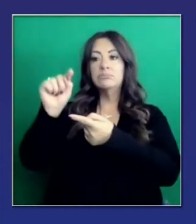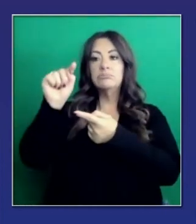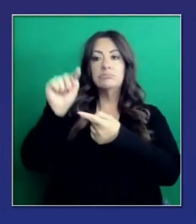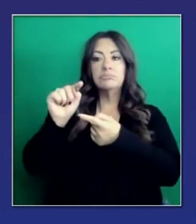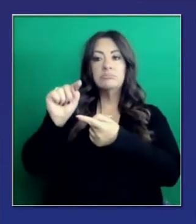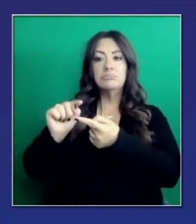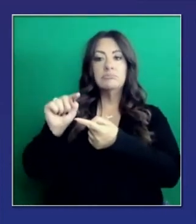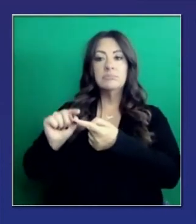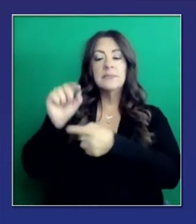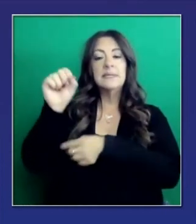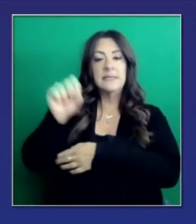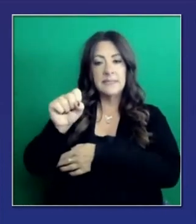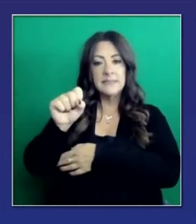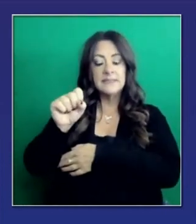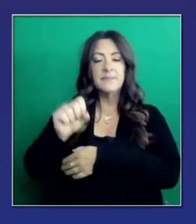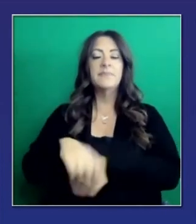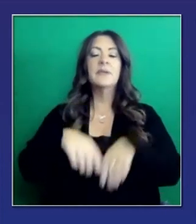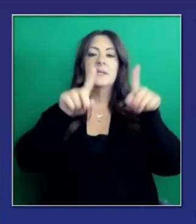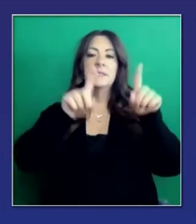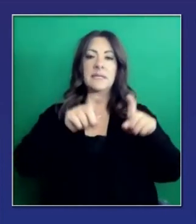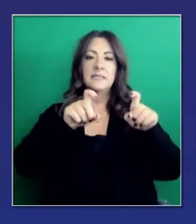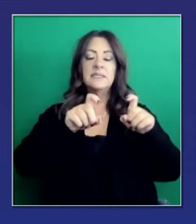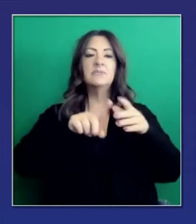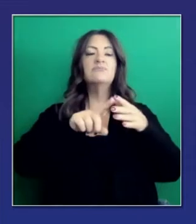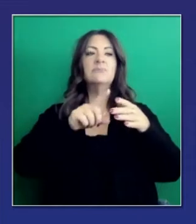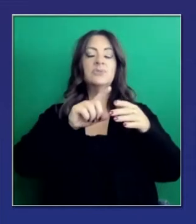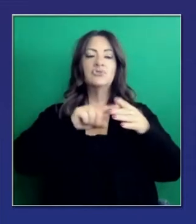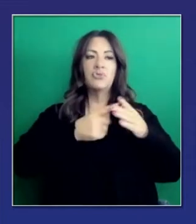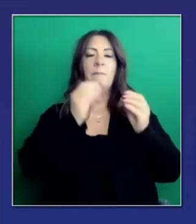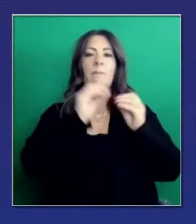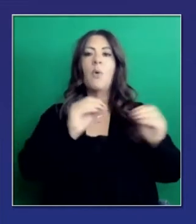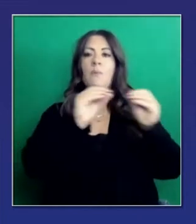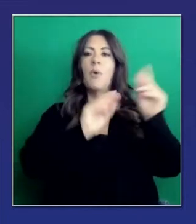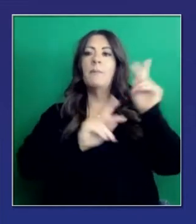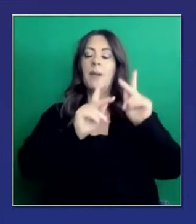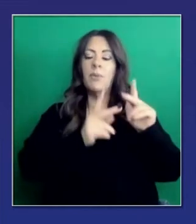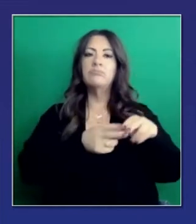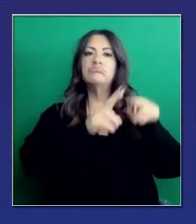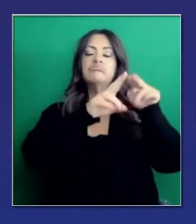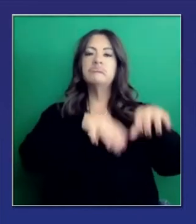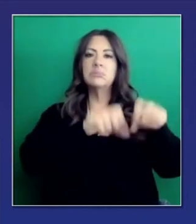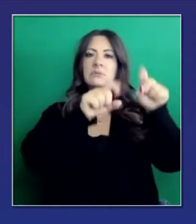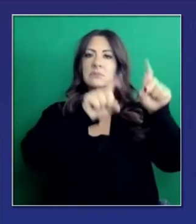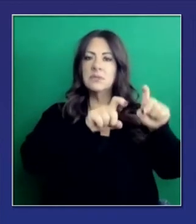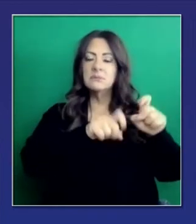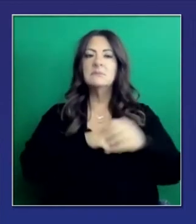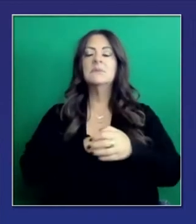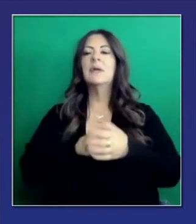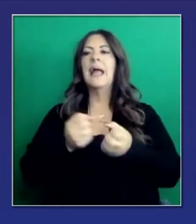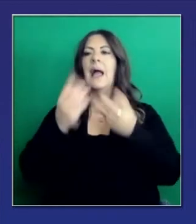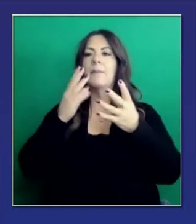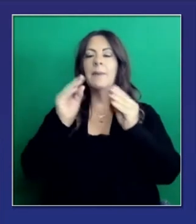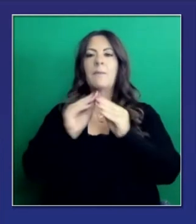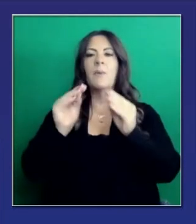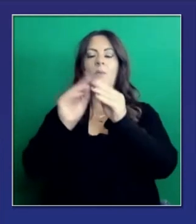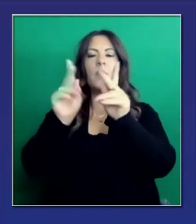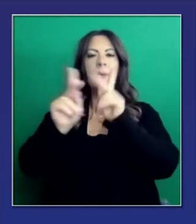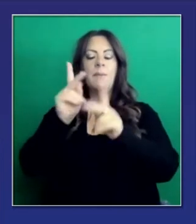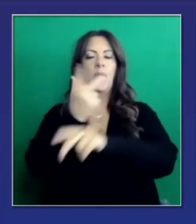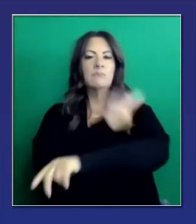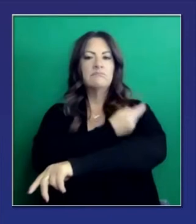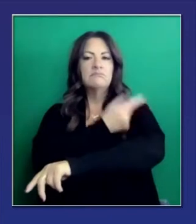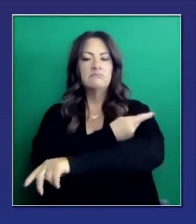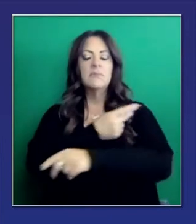positividad, hospitalizaciones, cuidado intensivo, todo eso está volviendo también con el vacunamiento en este estado, pero aún